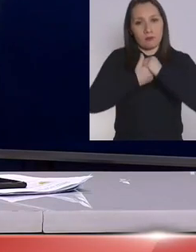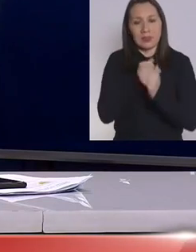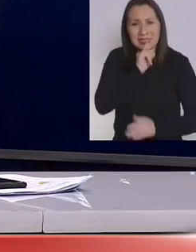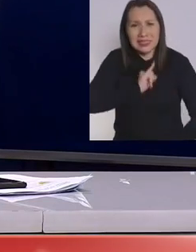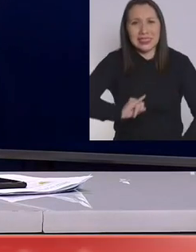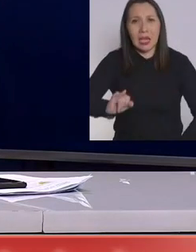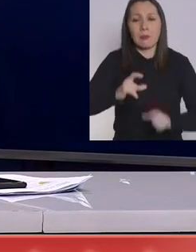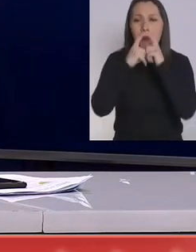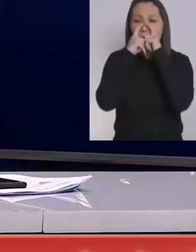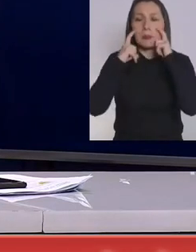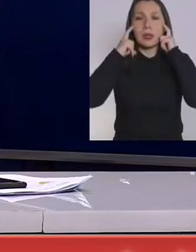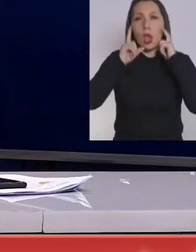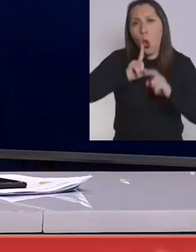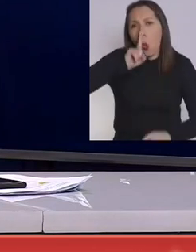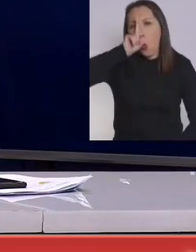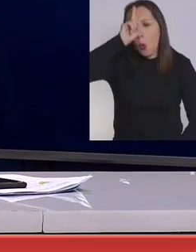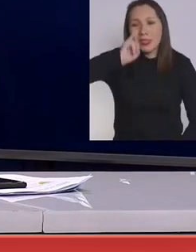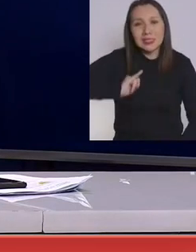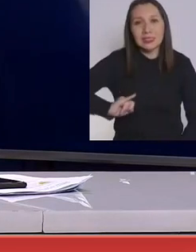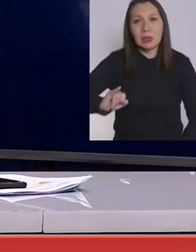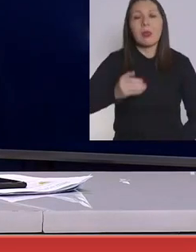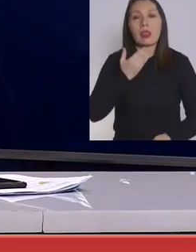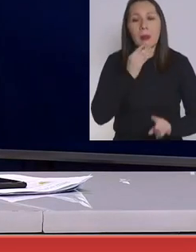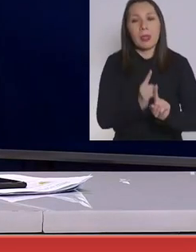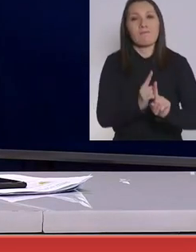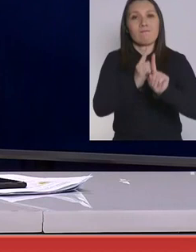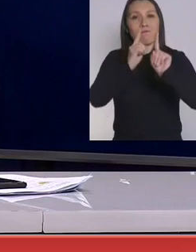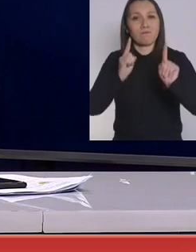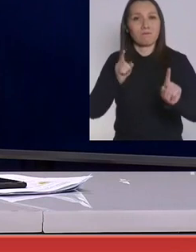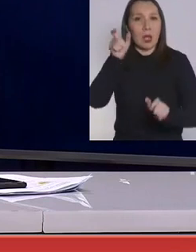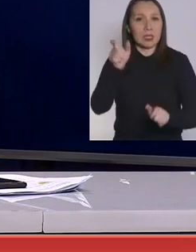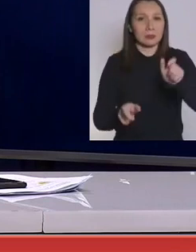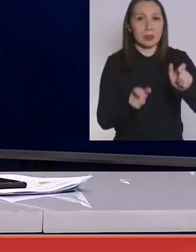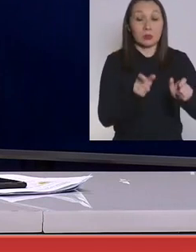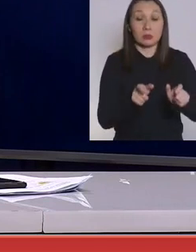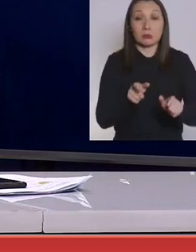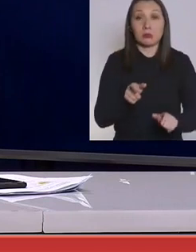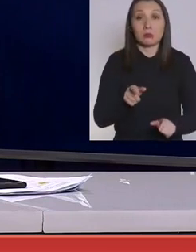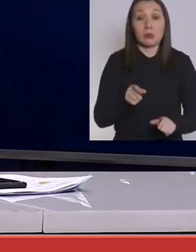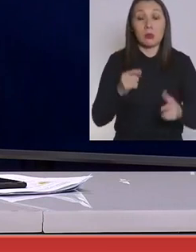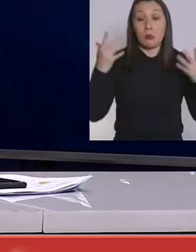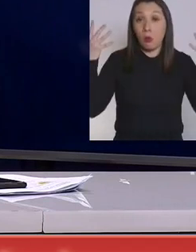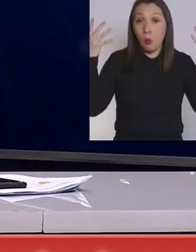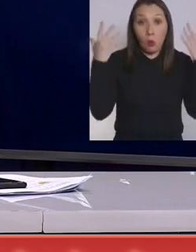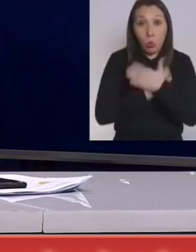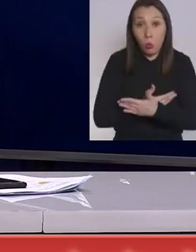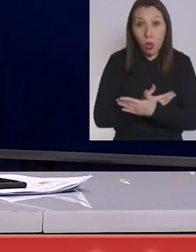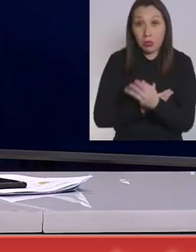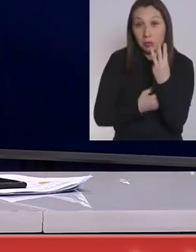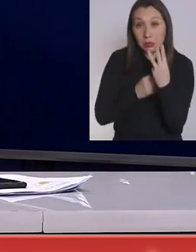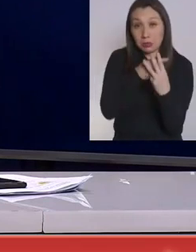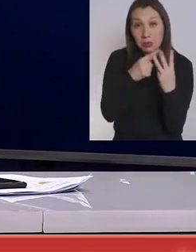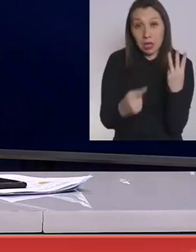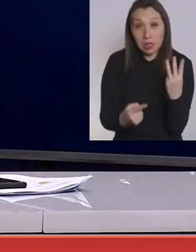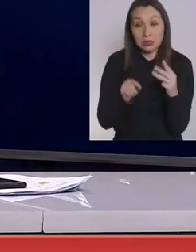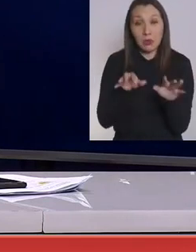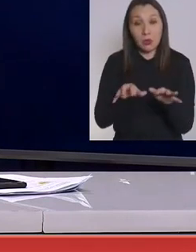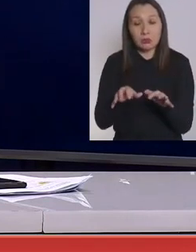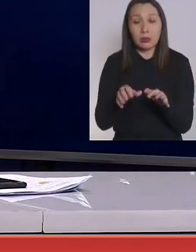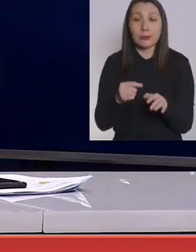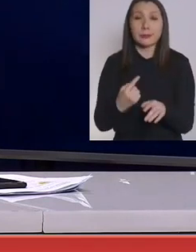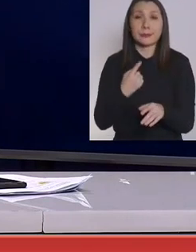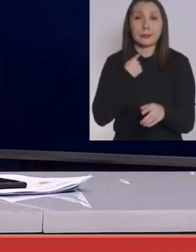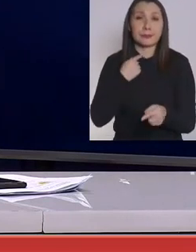de manos, el uso de mascarillas y el distanciamiento físico. Si no nos damos cuenta de esto, vamos a